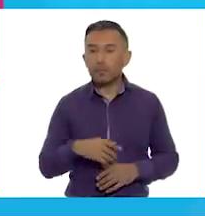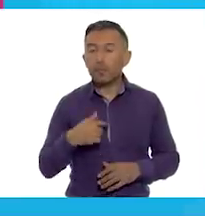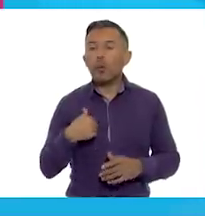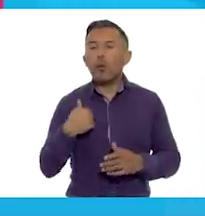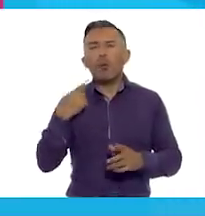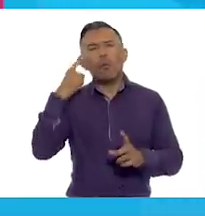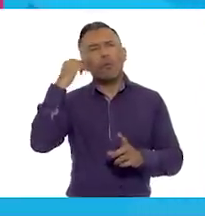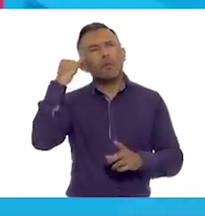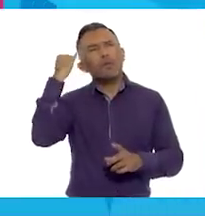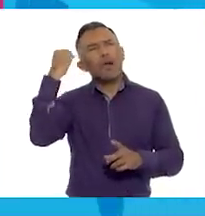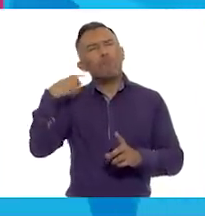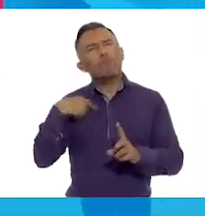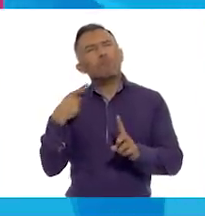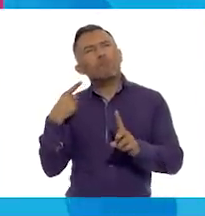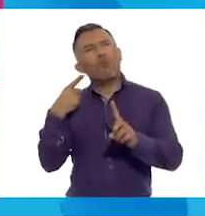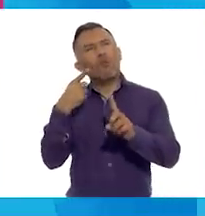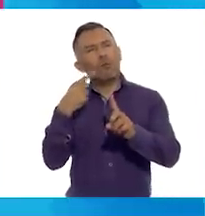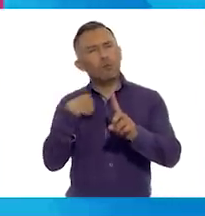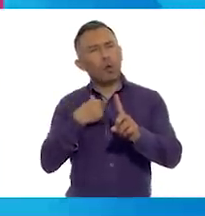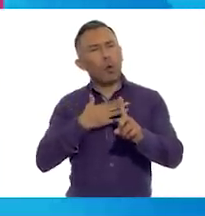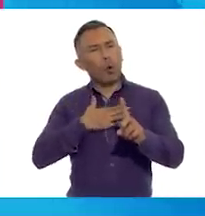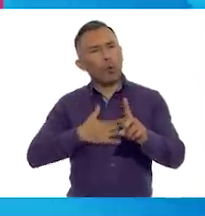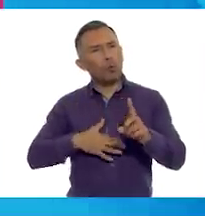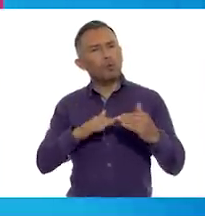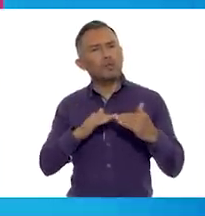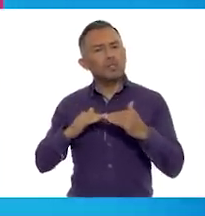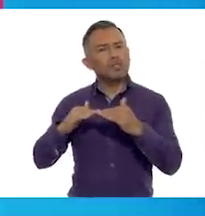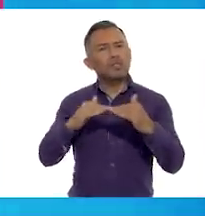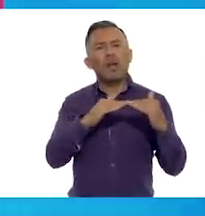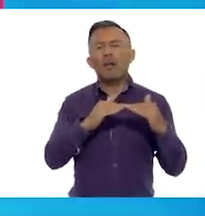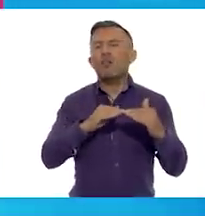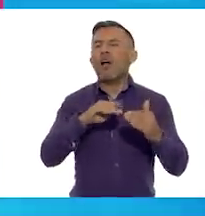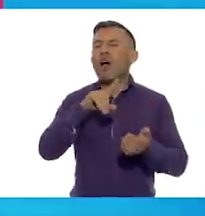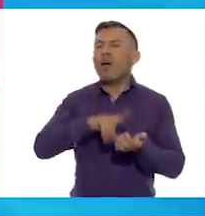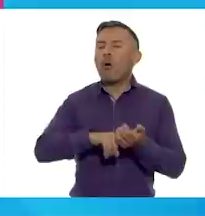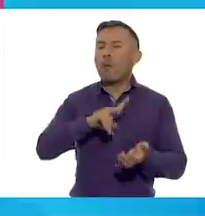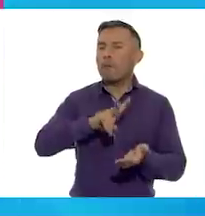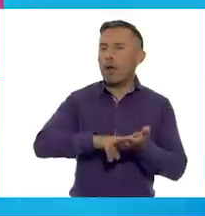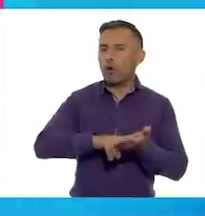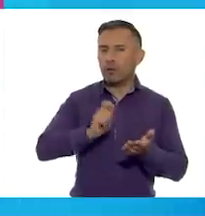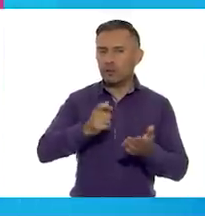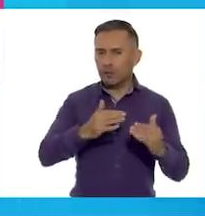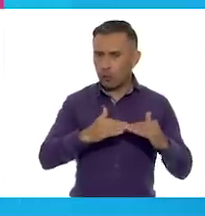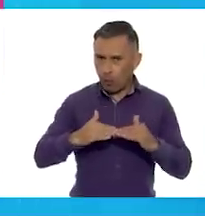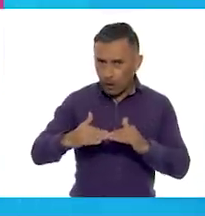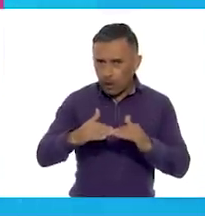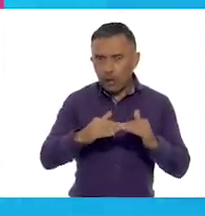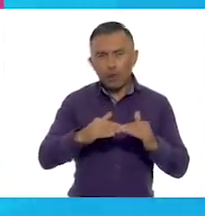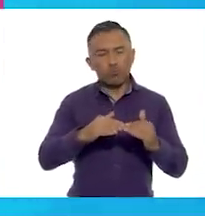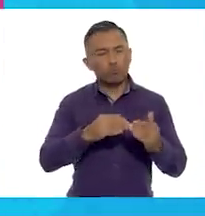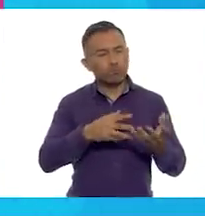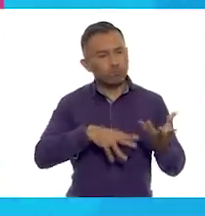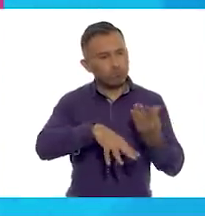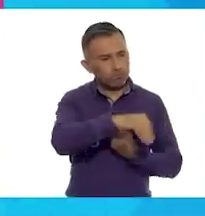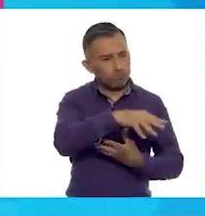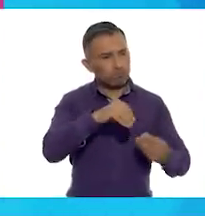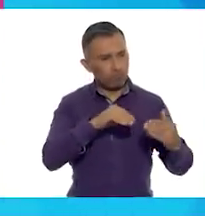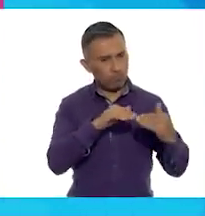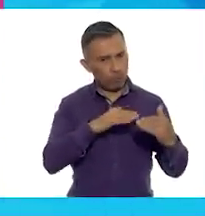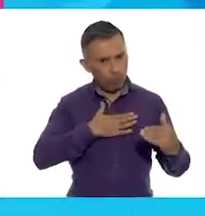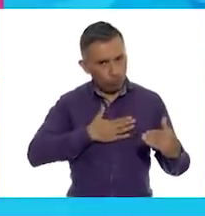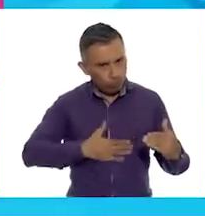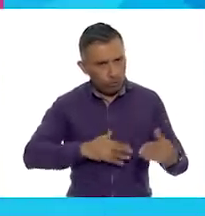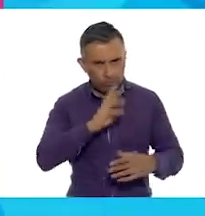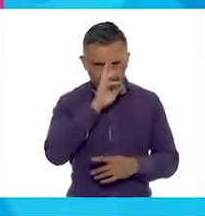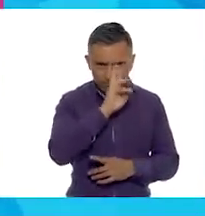permiten que pongas en práctica valores como la igualdad, la reciprocidad y el respeto en el salón de clases,